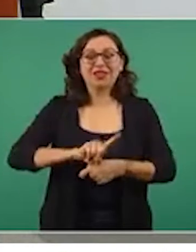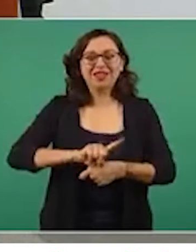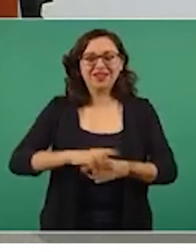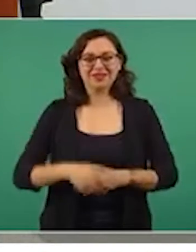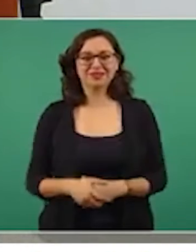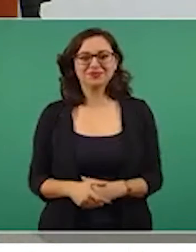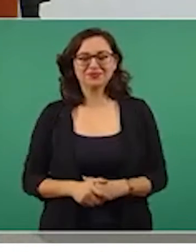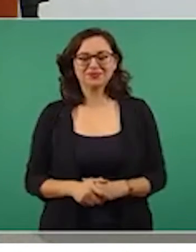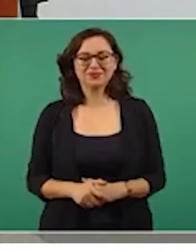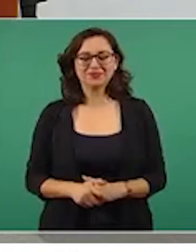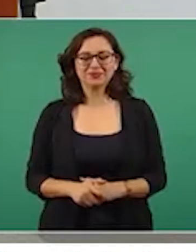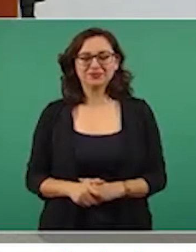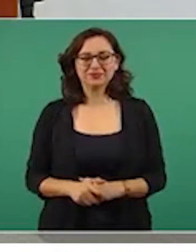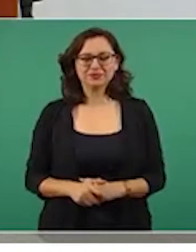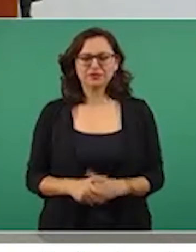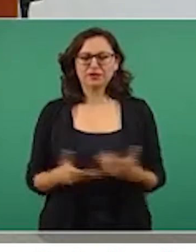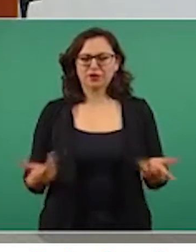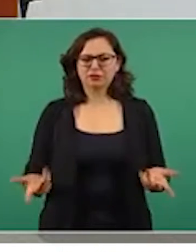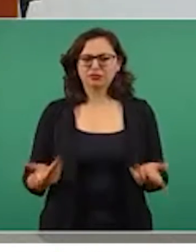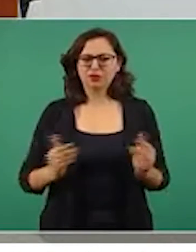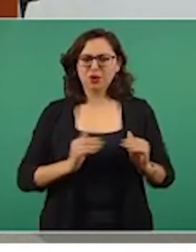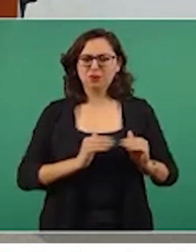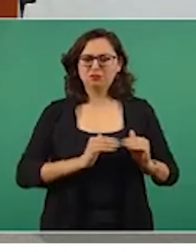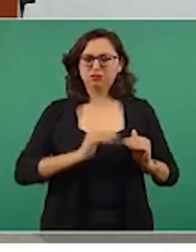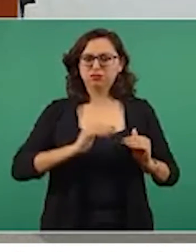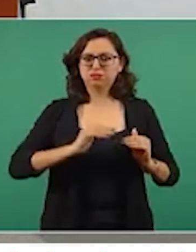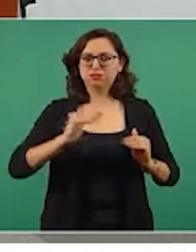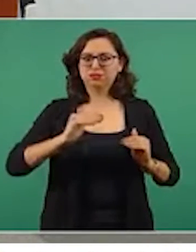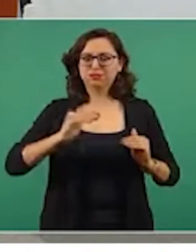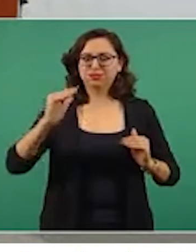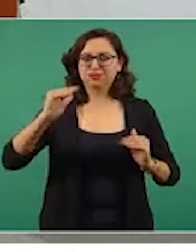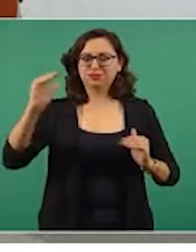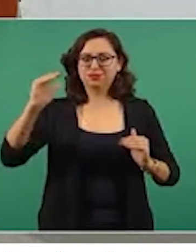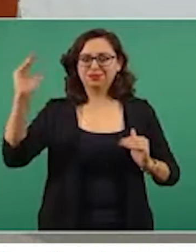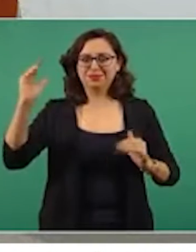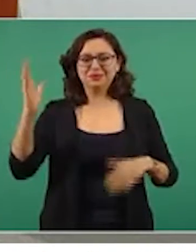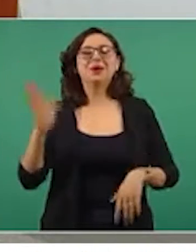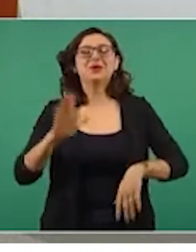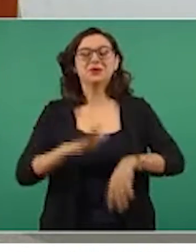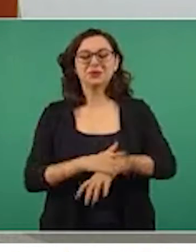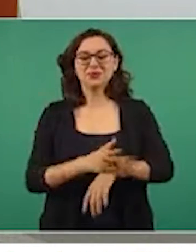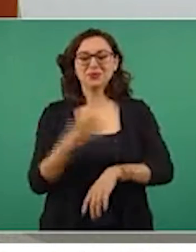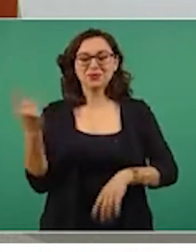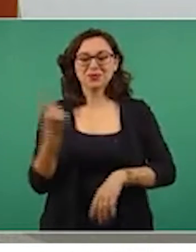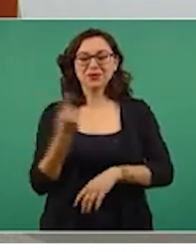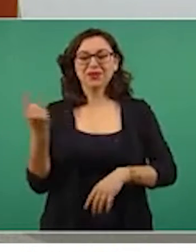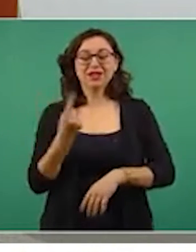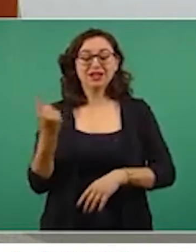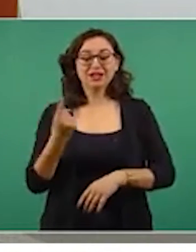¿Por qué está creciendo el número de vacunados?